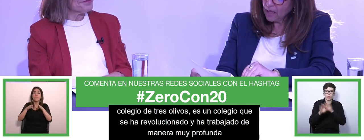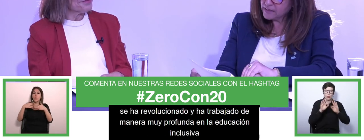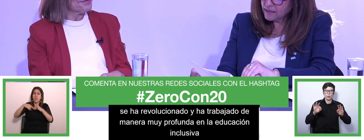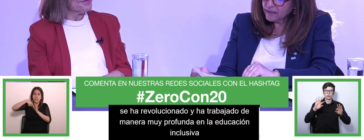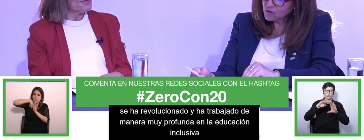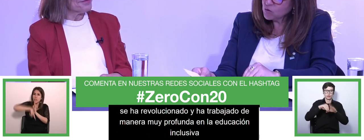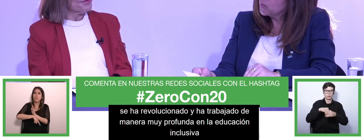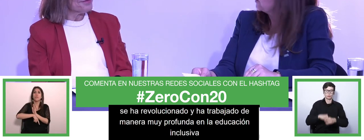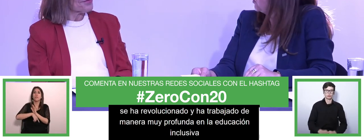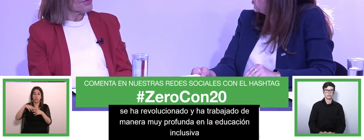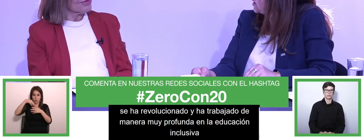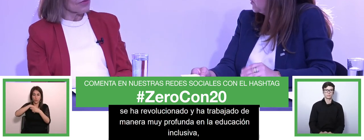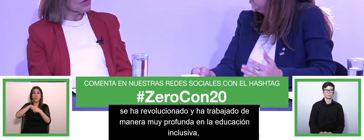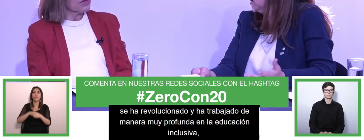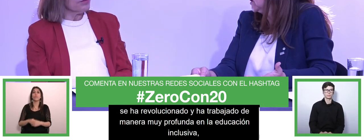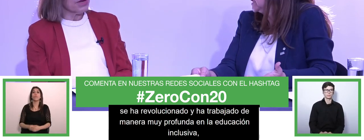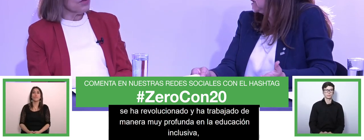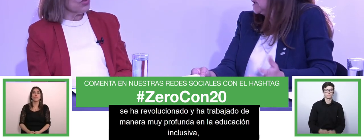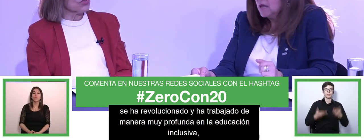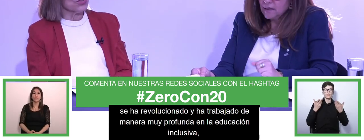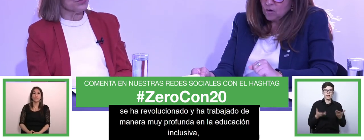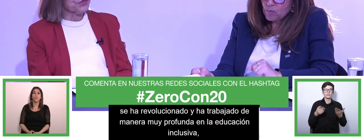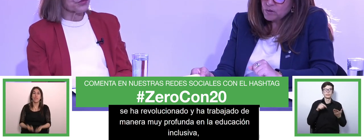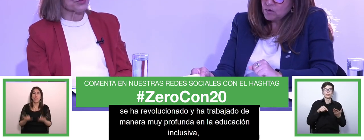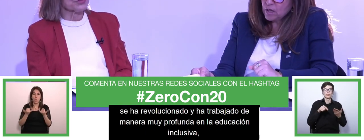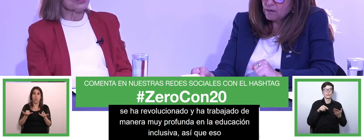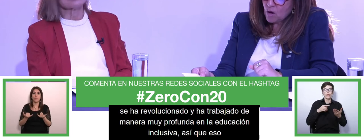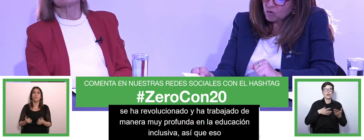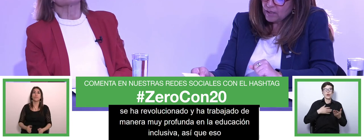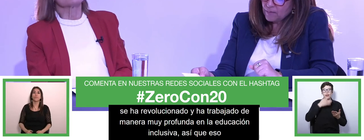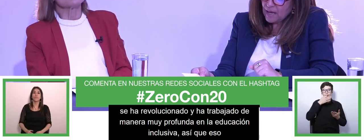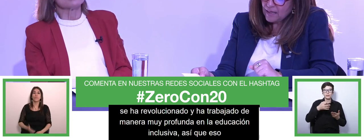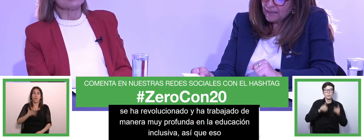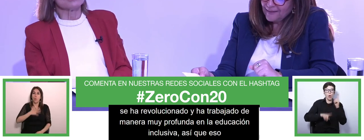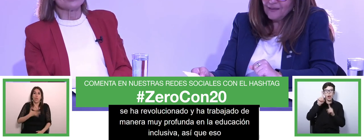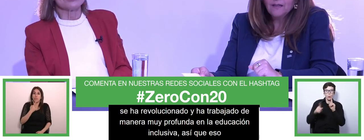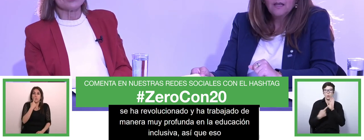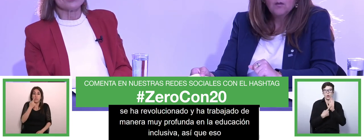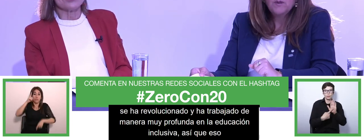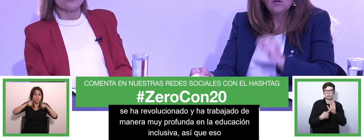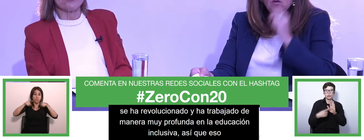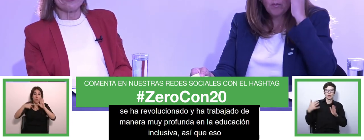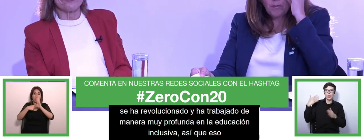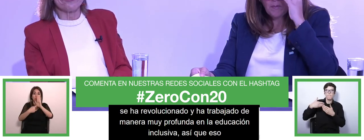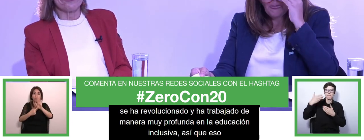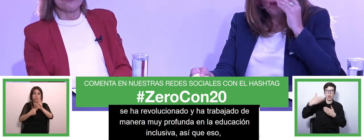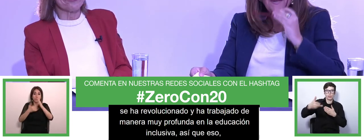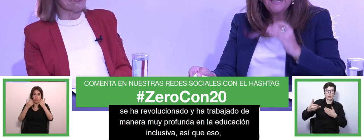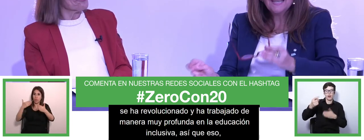así que eso es por alguno de los los expositores que vamos a contar más adelante pero